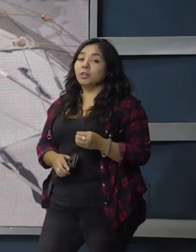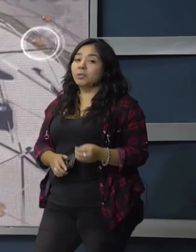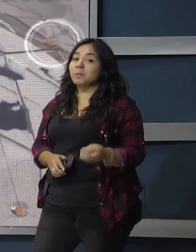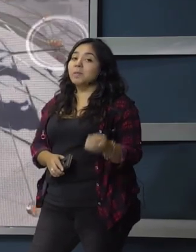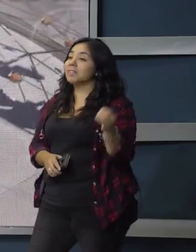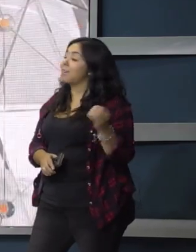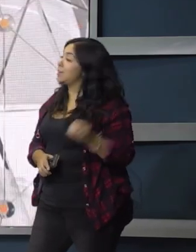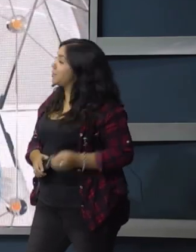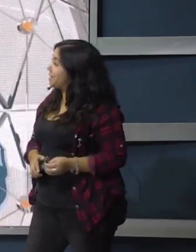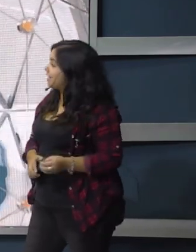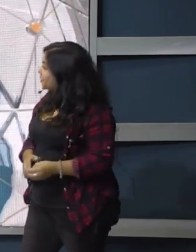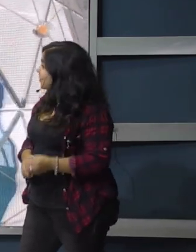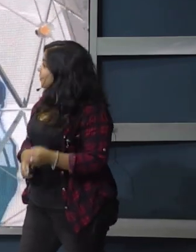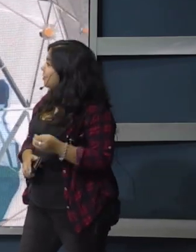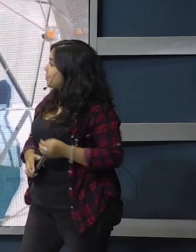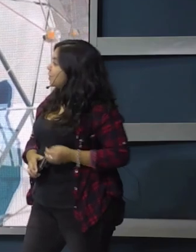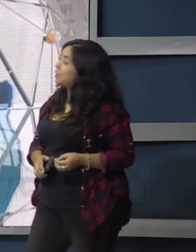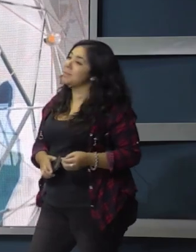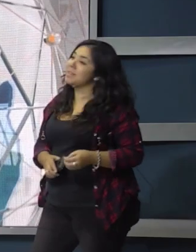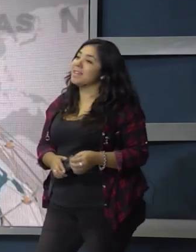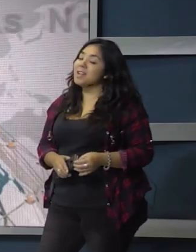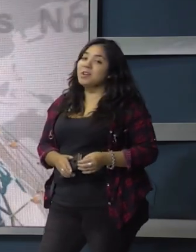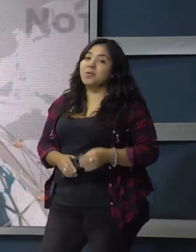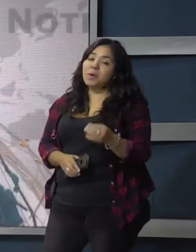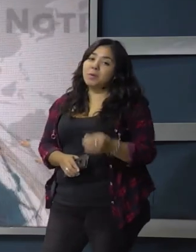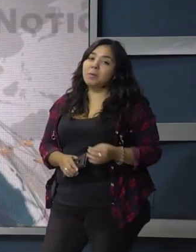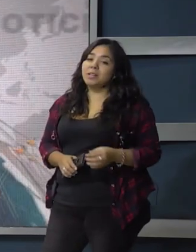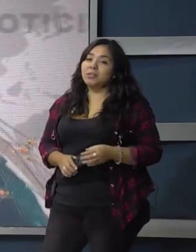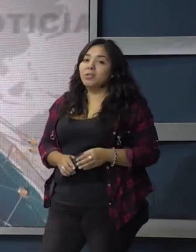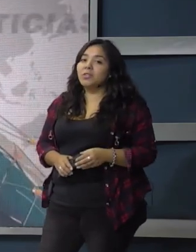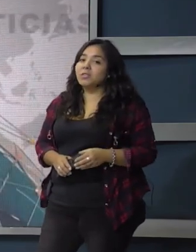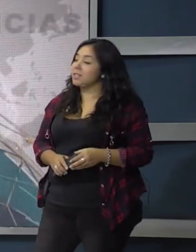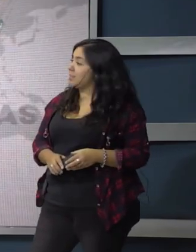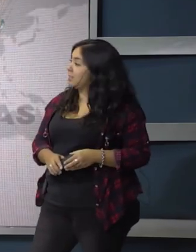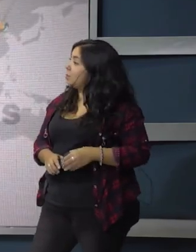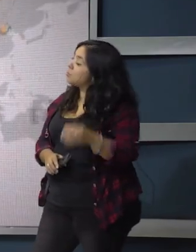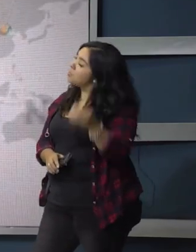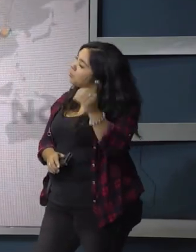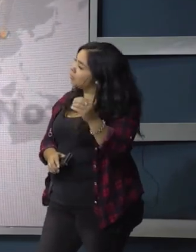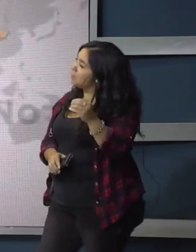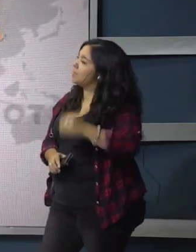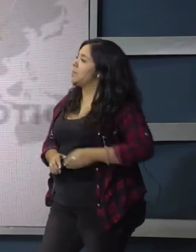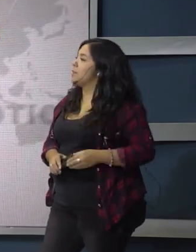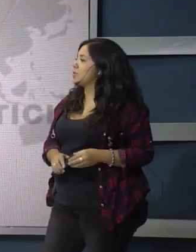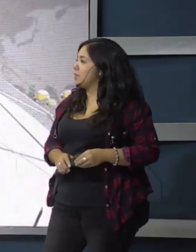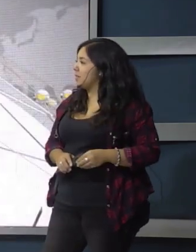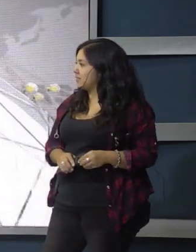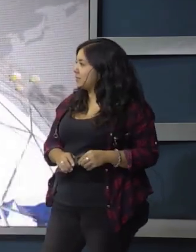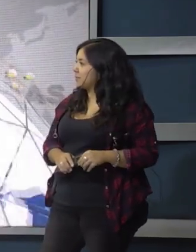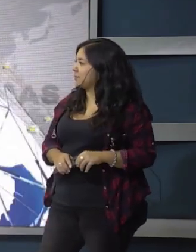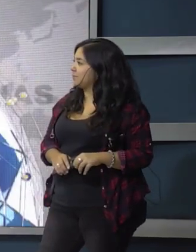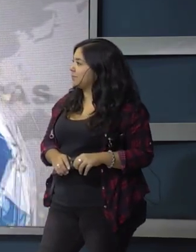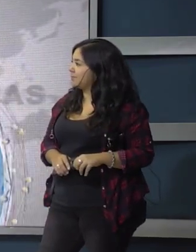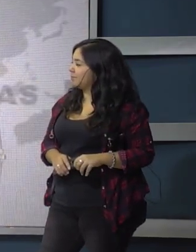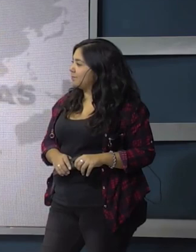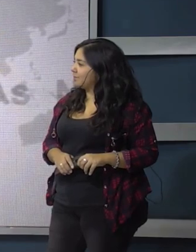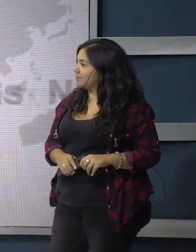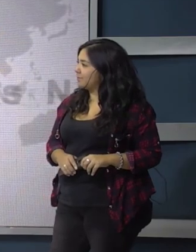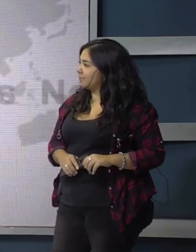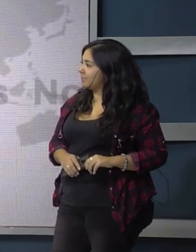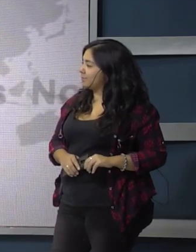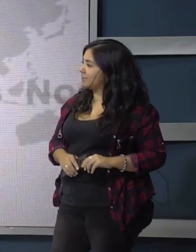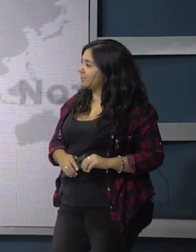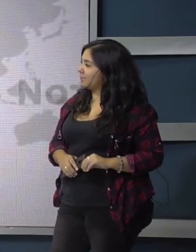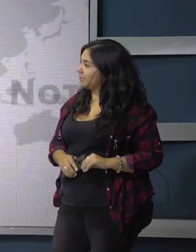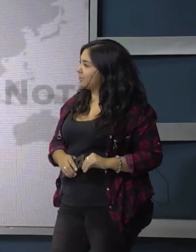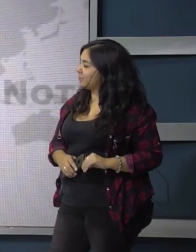que recordemos también está en remodelación, un aeropuerto que viene nuevo para todos los argentinos, puntualmente para los sanjuaninos. Exactamente, o sea que